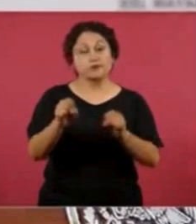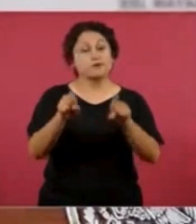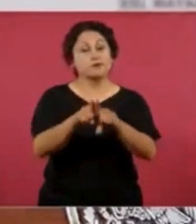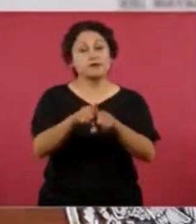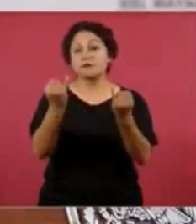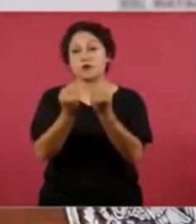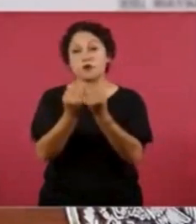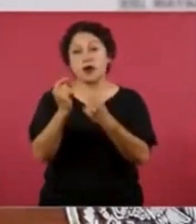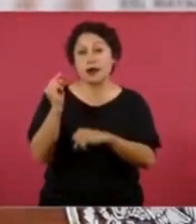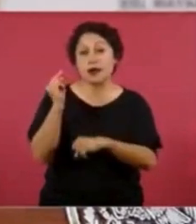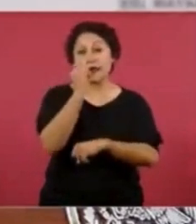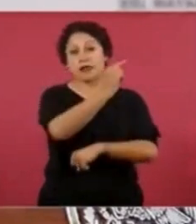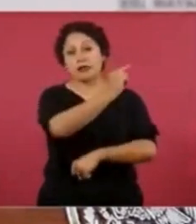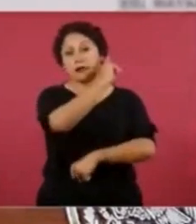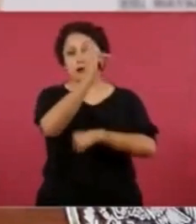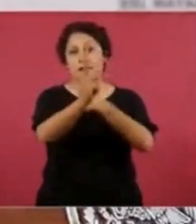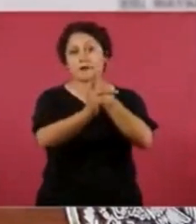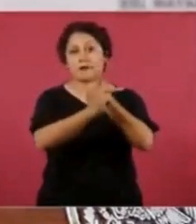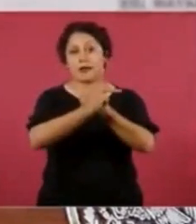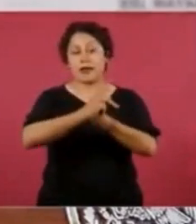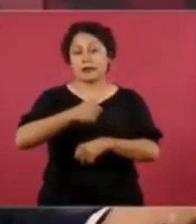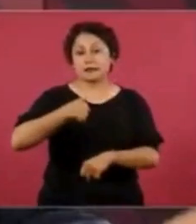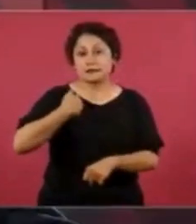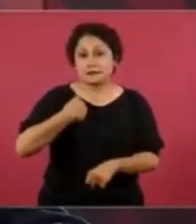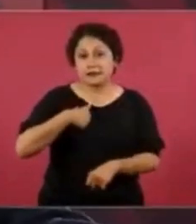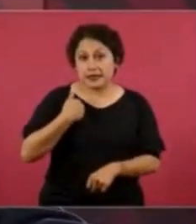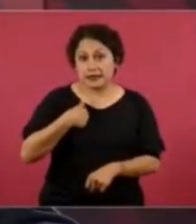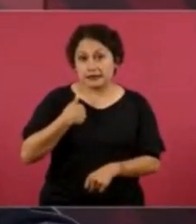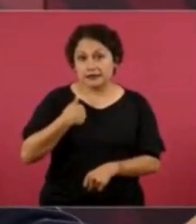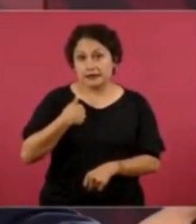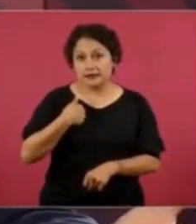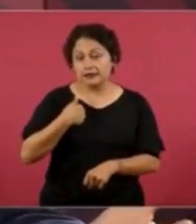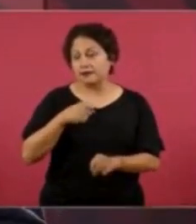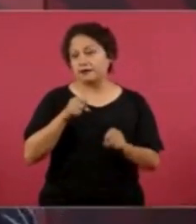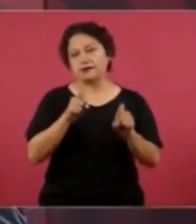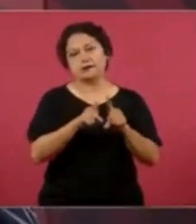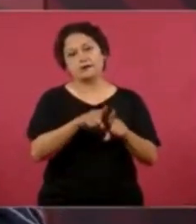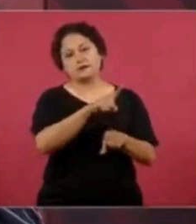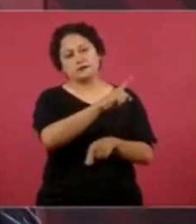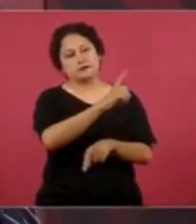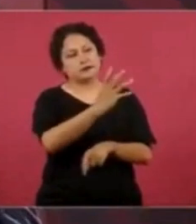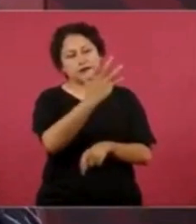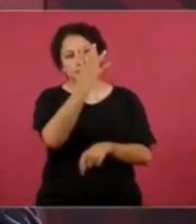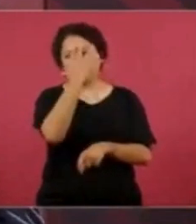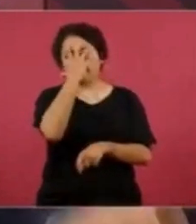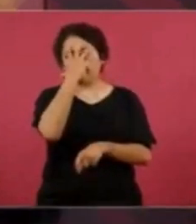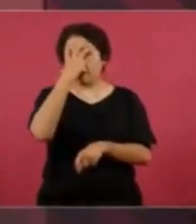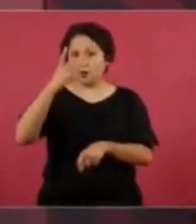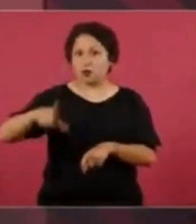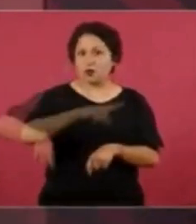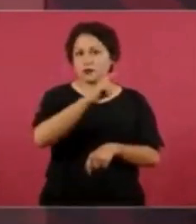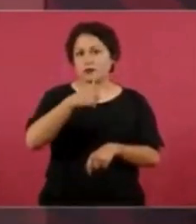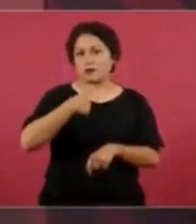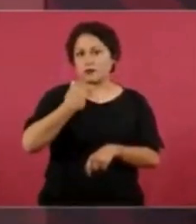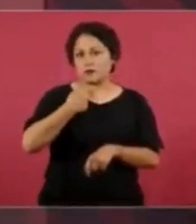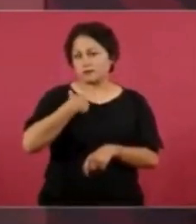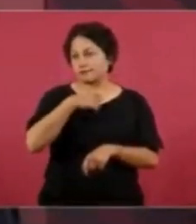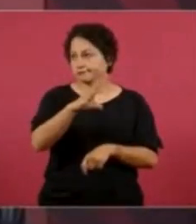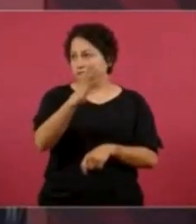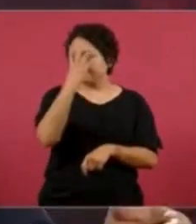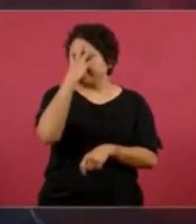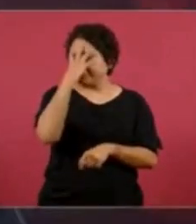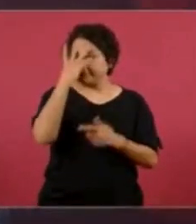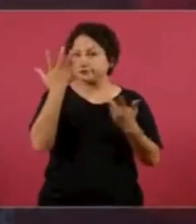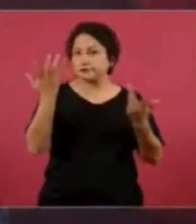López Obrador expresó su confianza en la presidenta electa, Claudia Sheinbaum, a quien ve como una figura que continuará defendiendo la